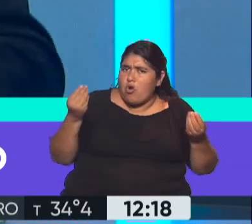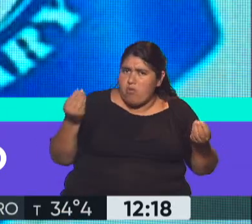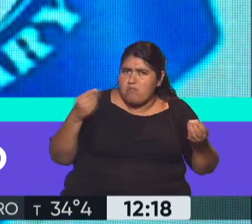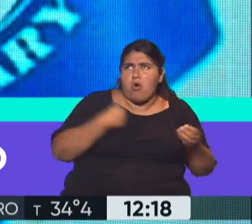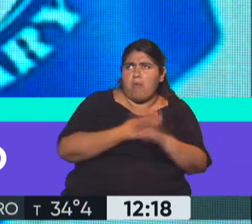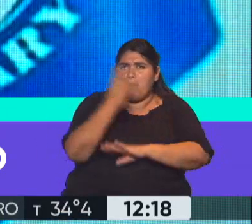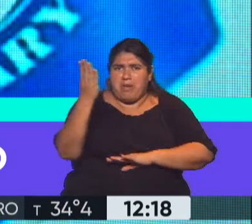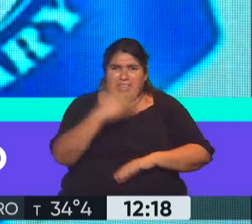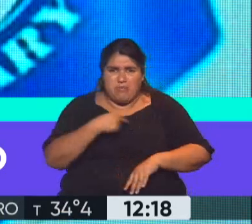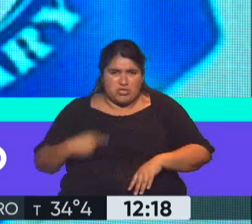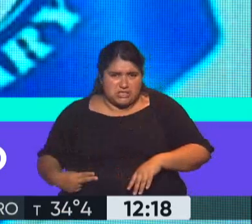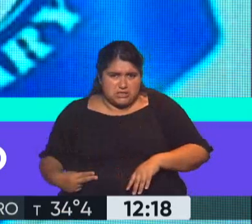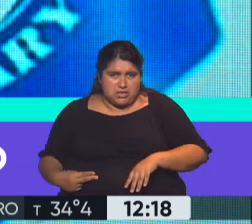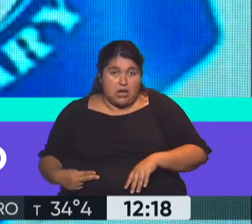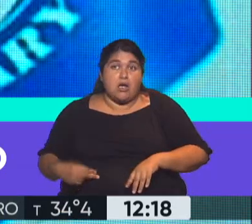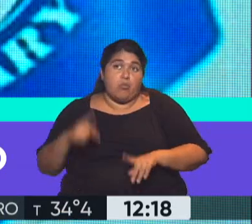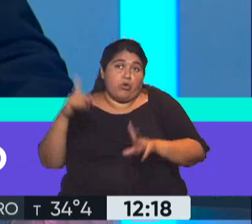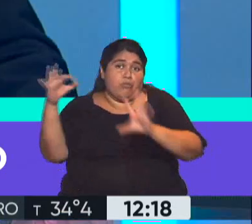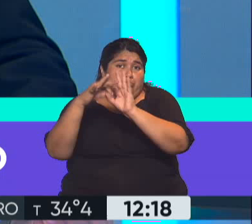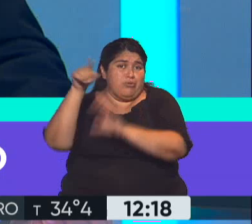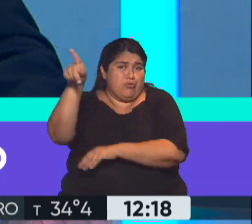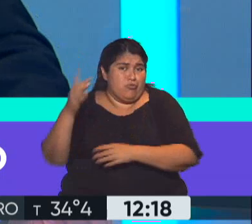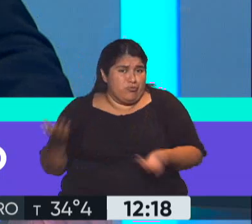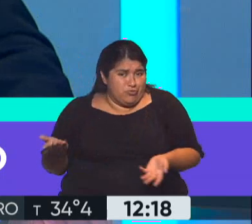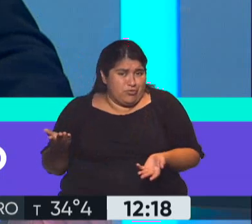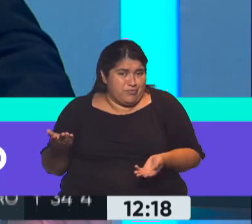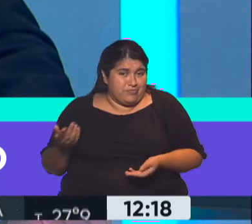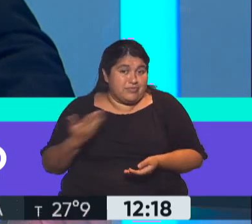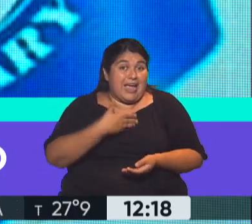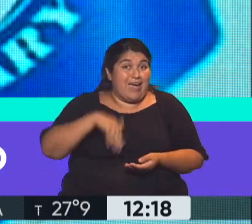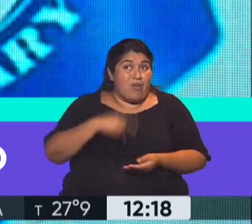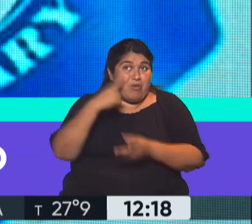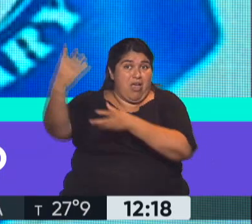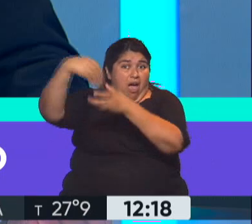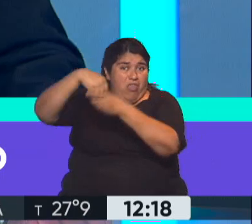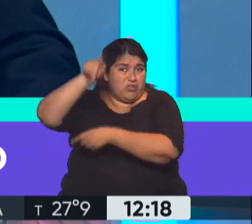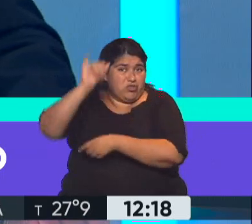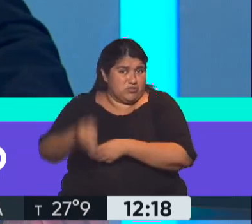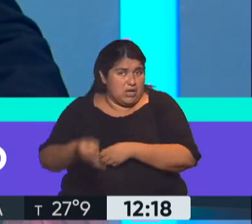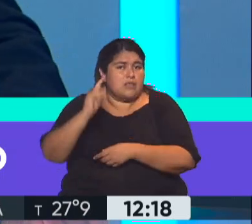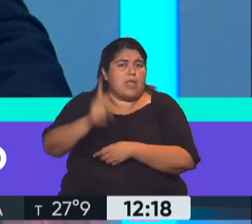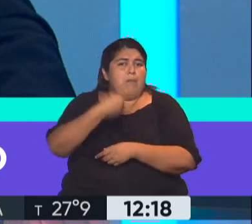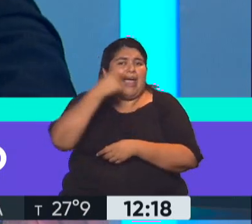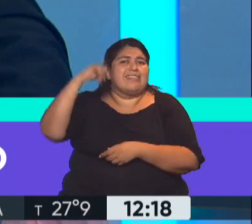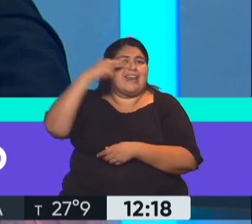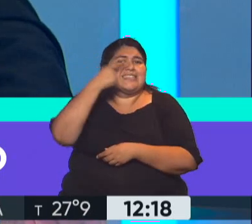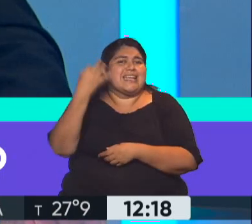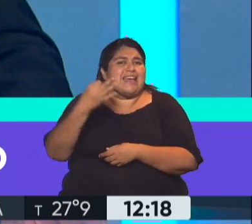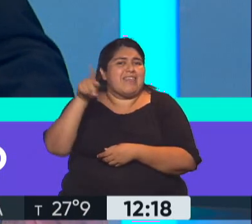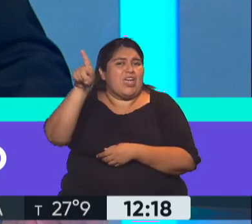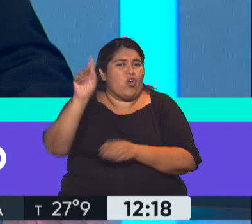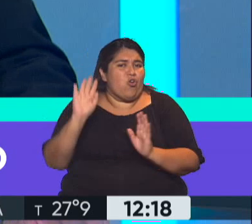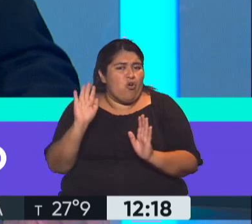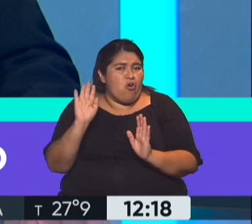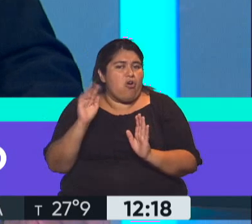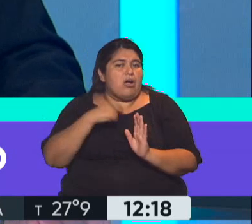China, listo. No, pero China es parte del Fondo Monetario también. China es parte del fondo y además tiene un interés estratégico de ser